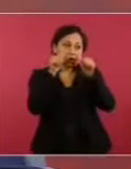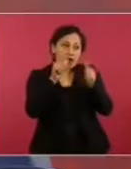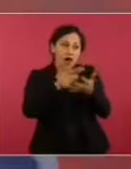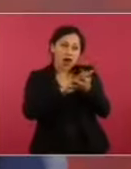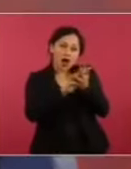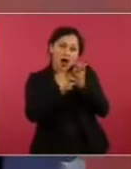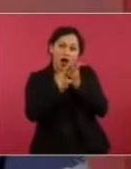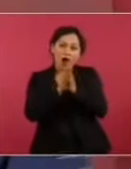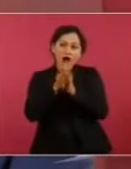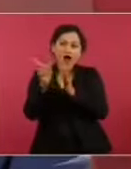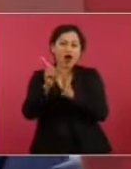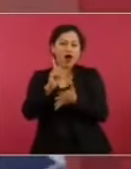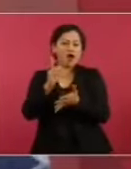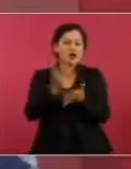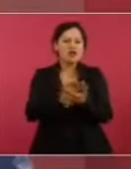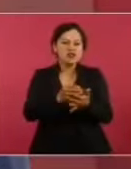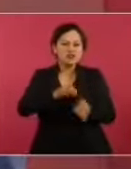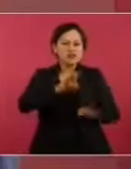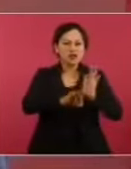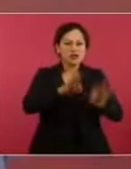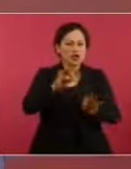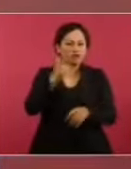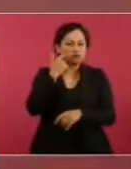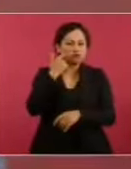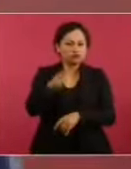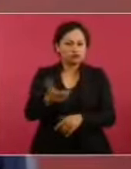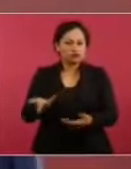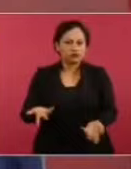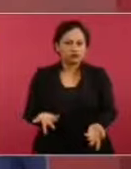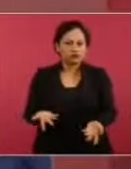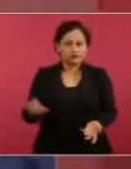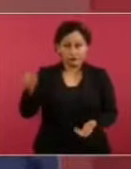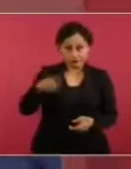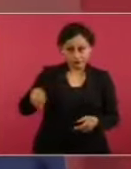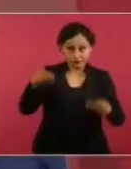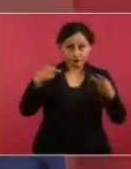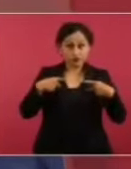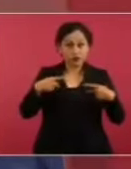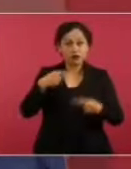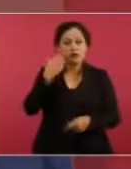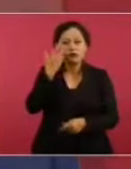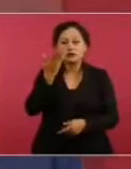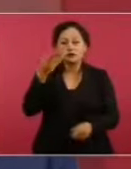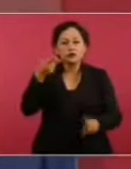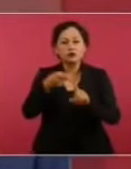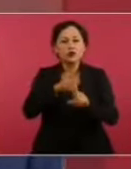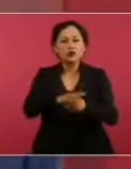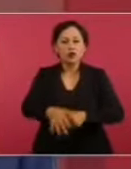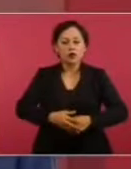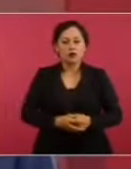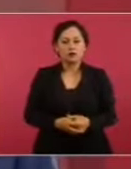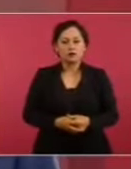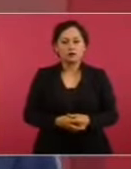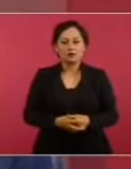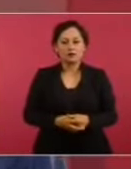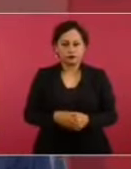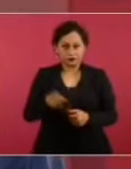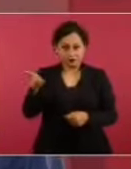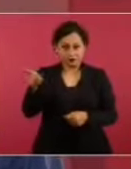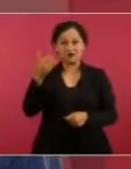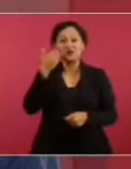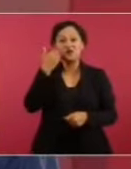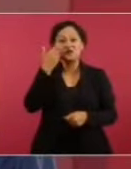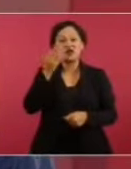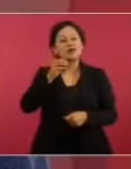Ellos lo que quieren es administrar